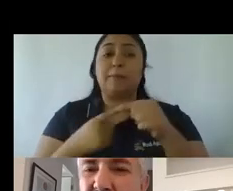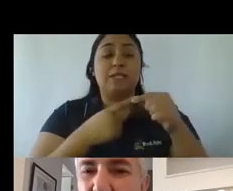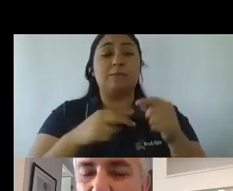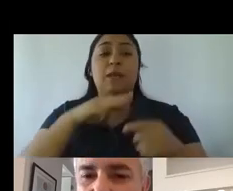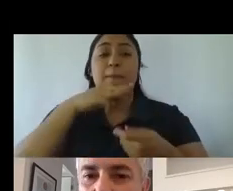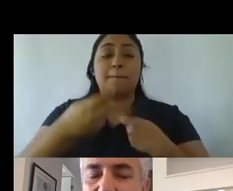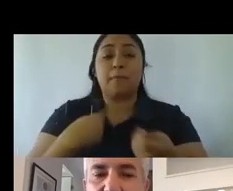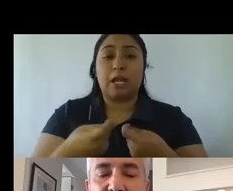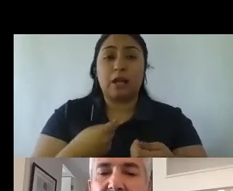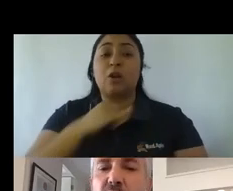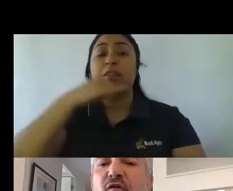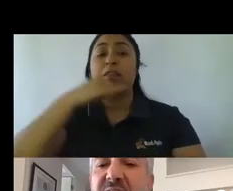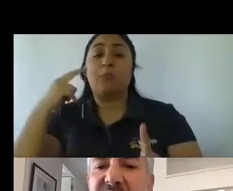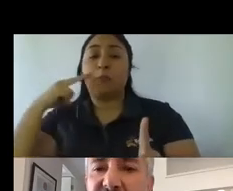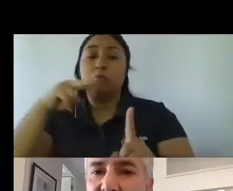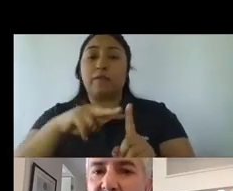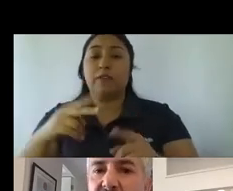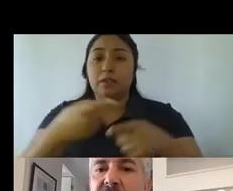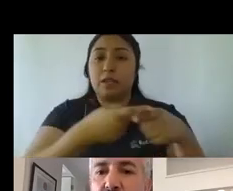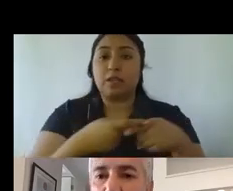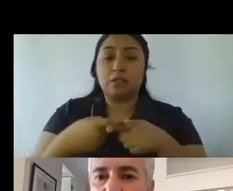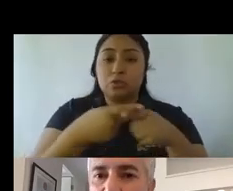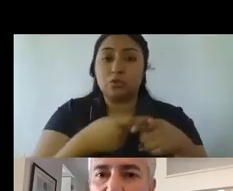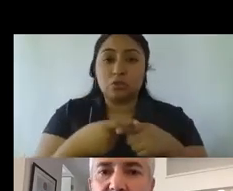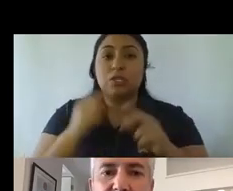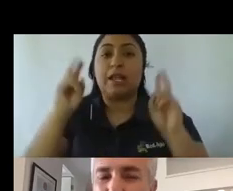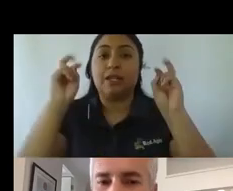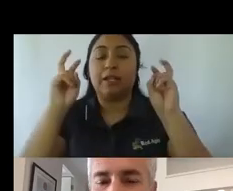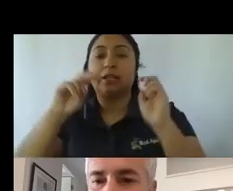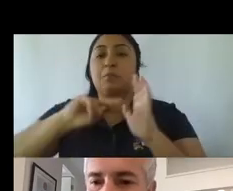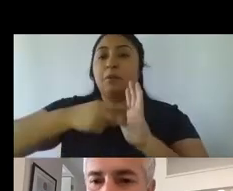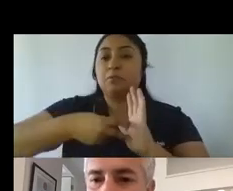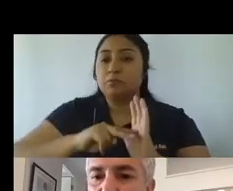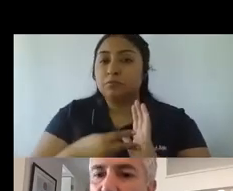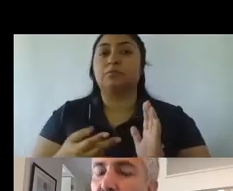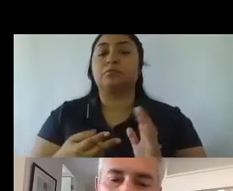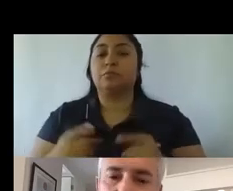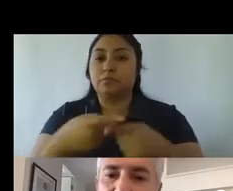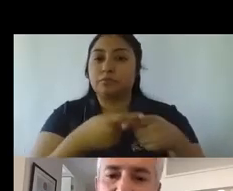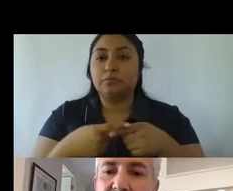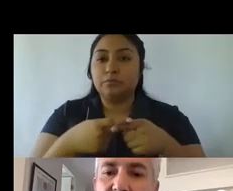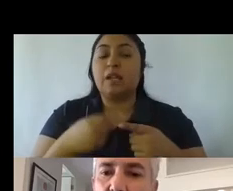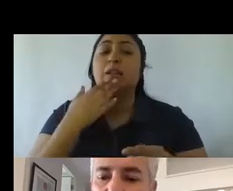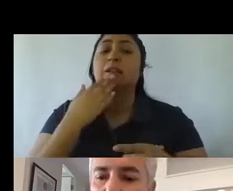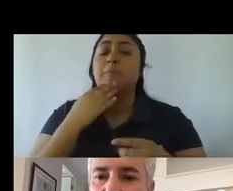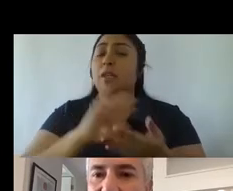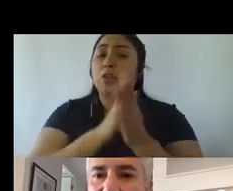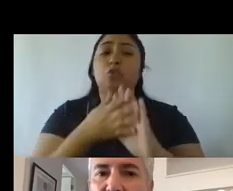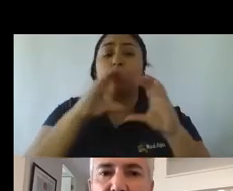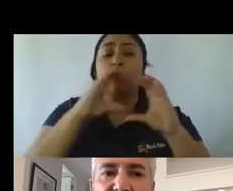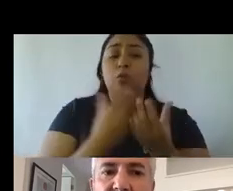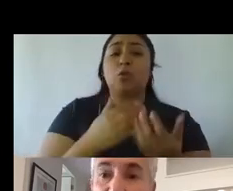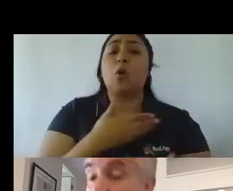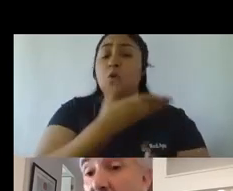perspectiva social de esta especie de conflictividad social, también está pasando en todo el mundo, ustedes son testigos, digamos, de las